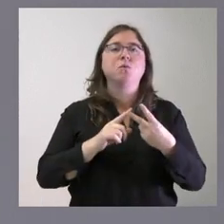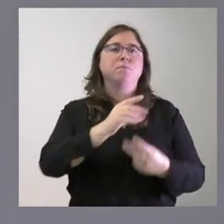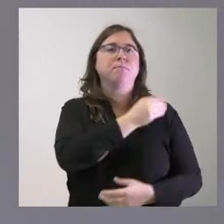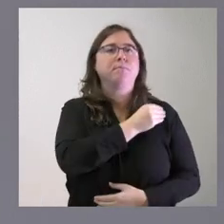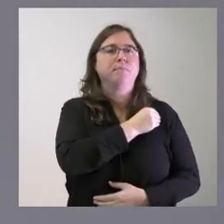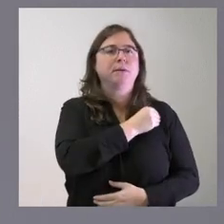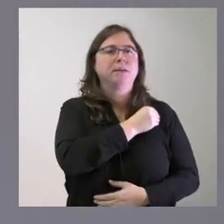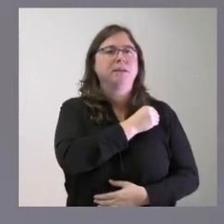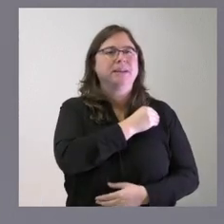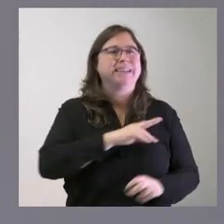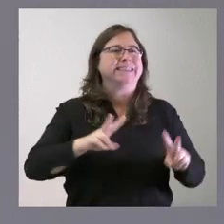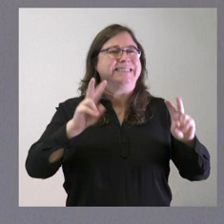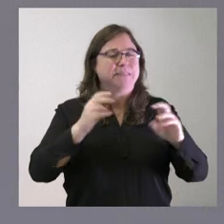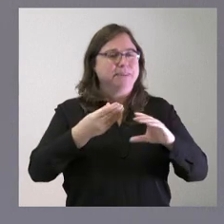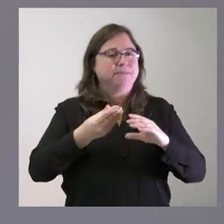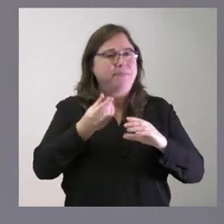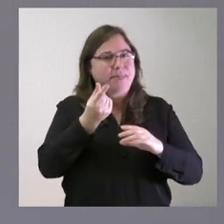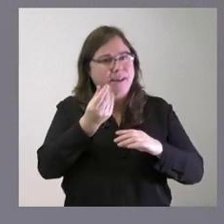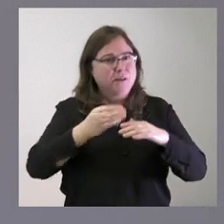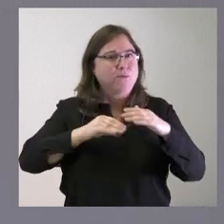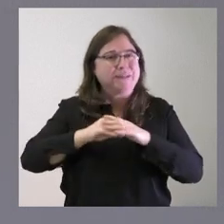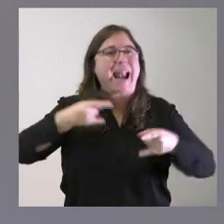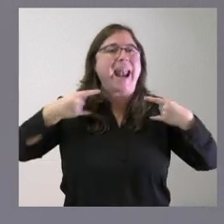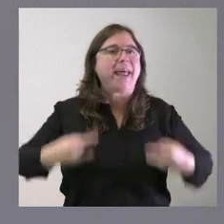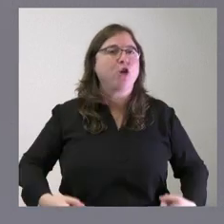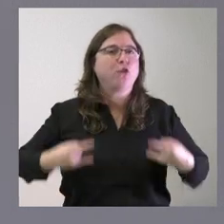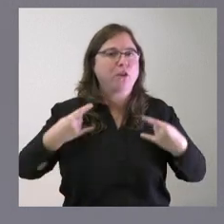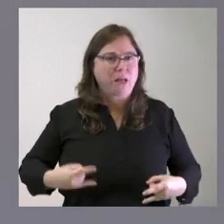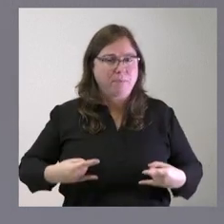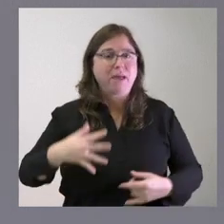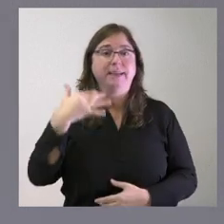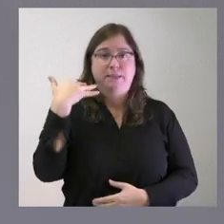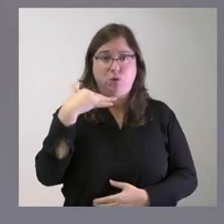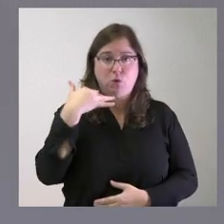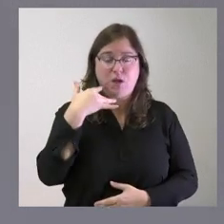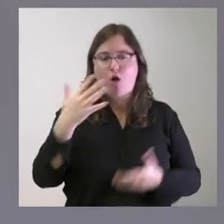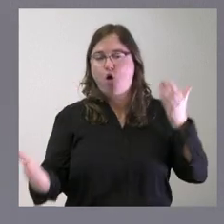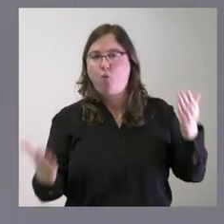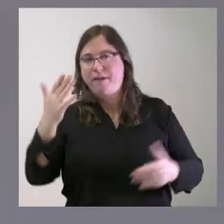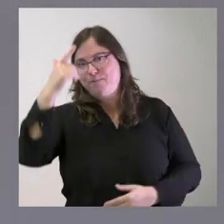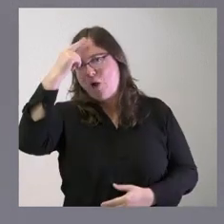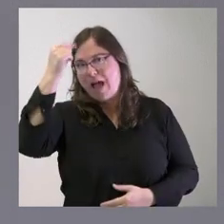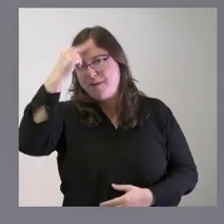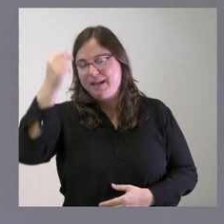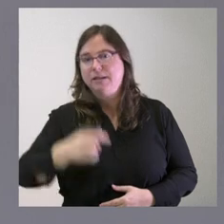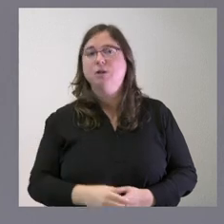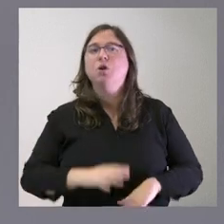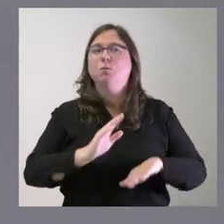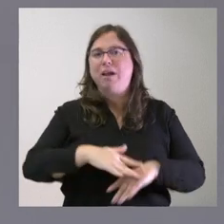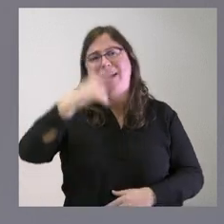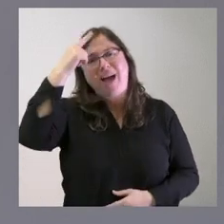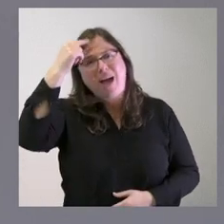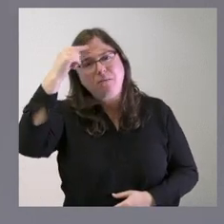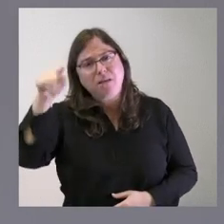que la partida específica de radioterapia en Soria y la comparación que hacía con Ávila y por qué en Ávila